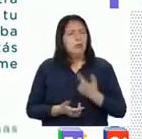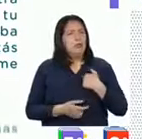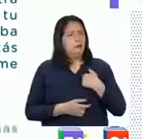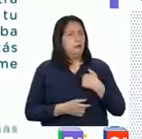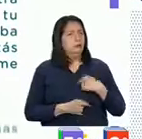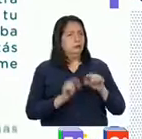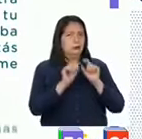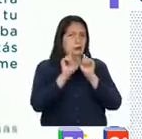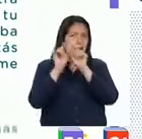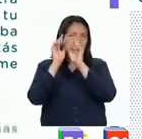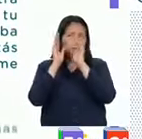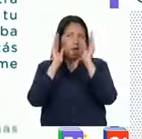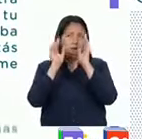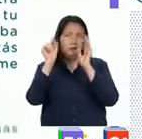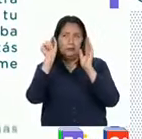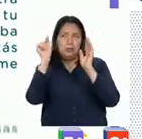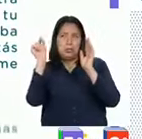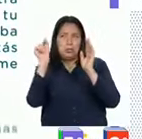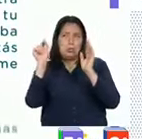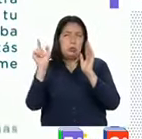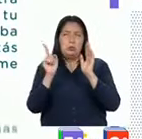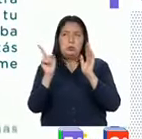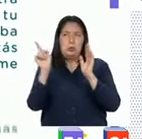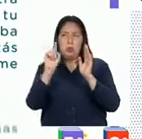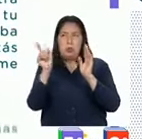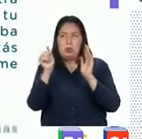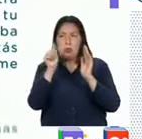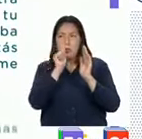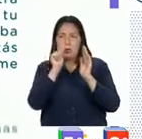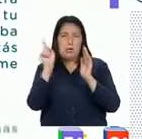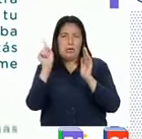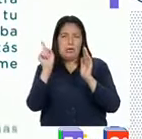mi sumilla puede decir, no te quedes callado.